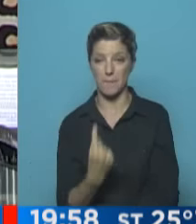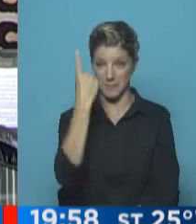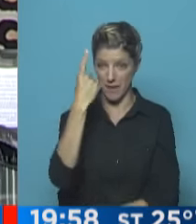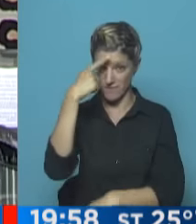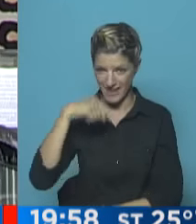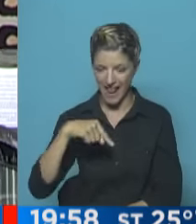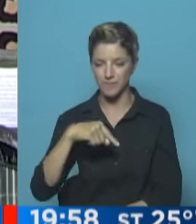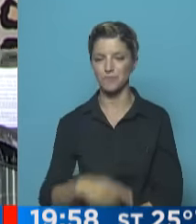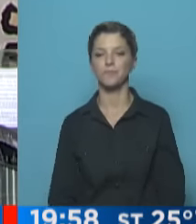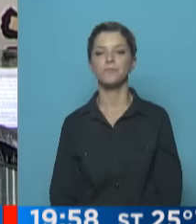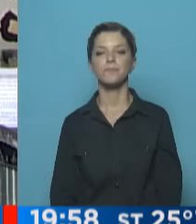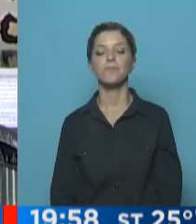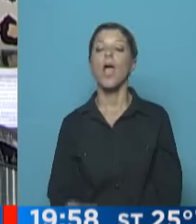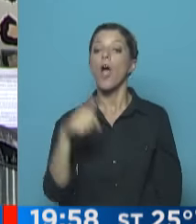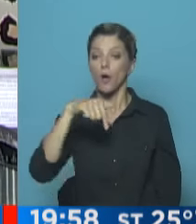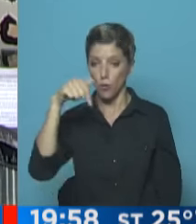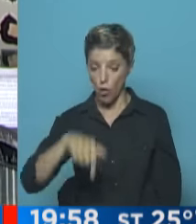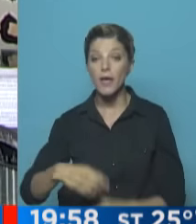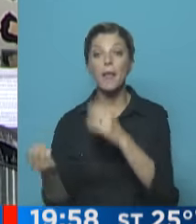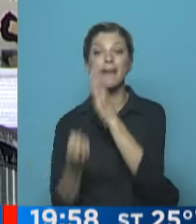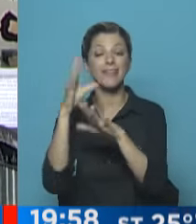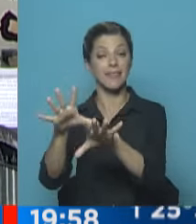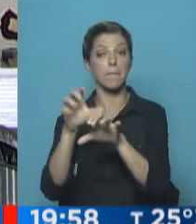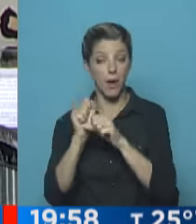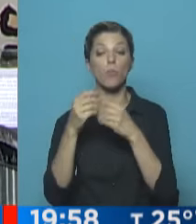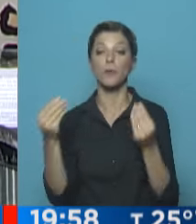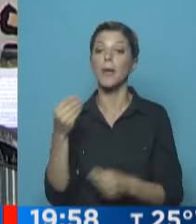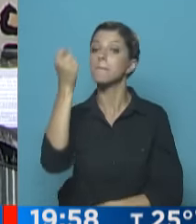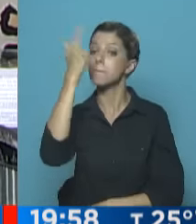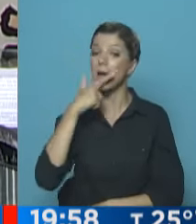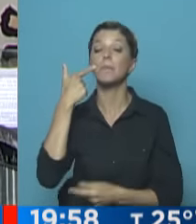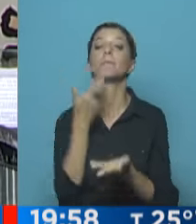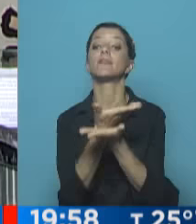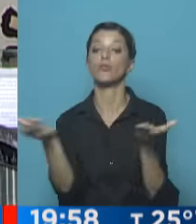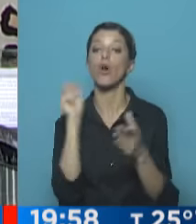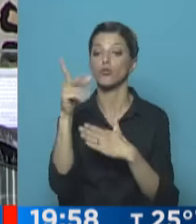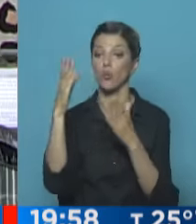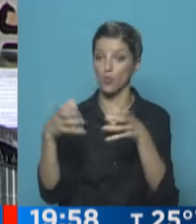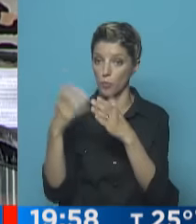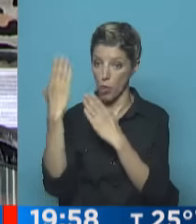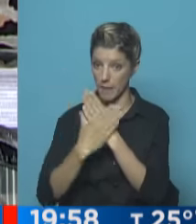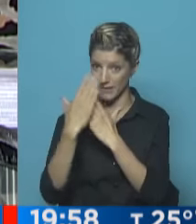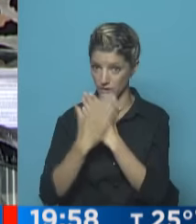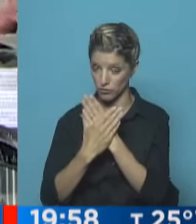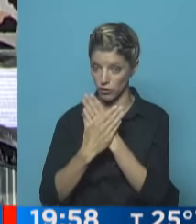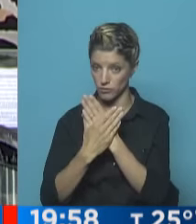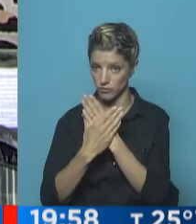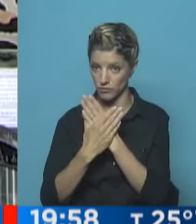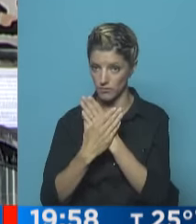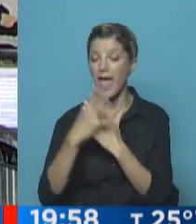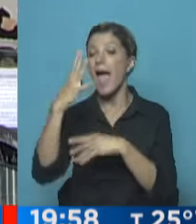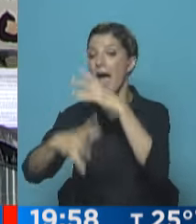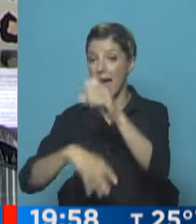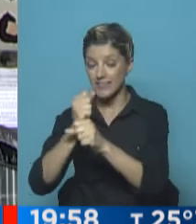Y nos ocupamos de lo que ocurrió esta mañana muy temprano porque Mauricio Macri presentó a los ministros que lo van a acompañar hasta justamente el fin de su mandato,